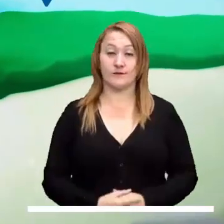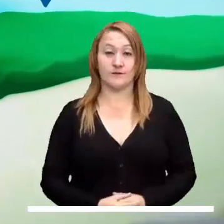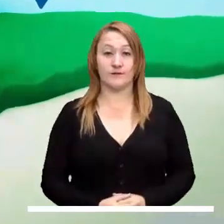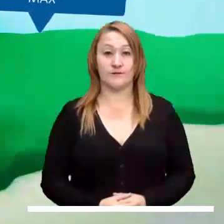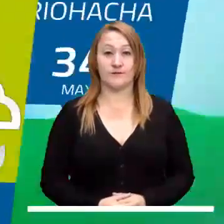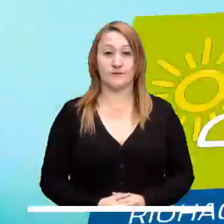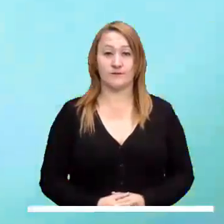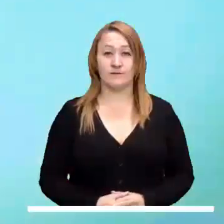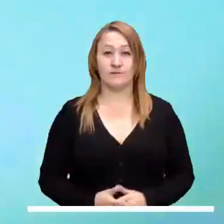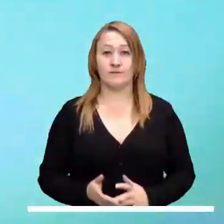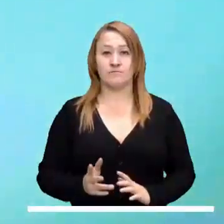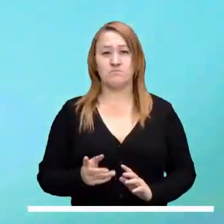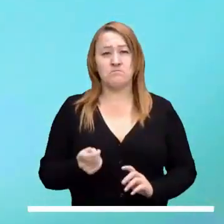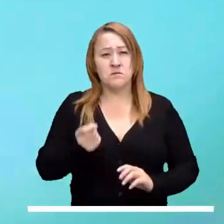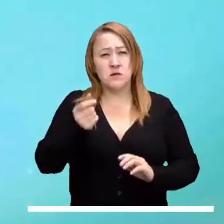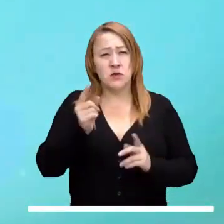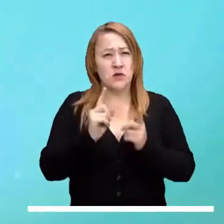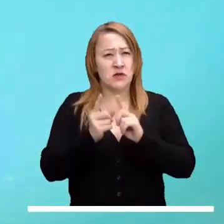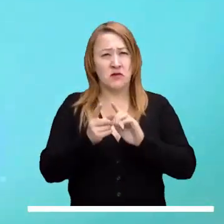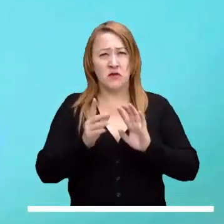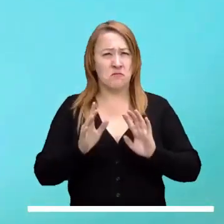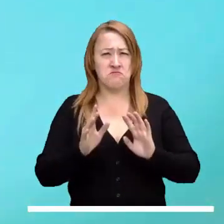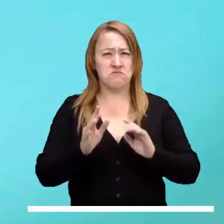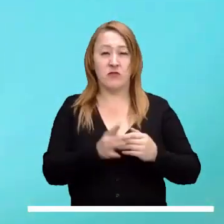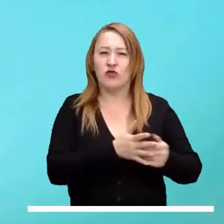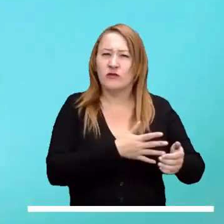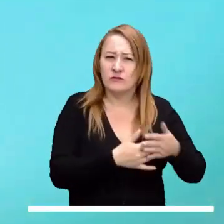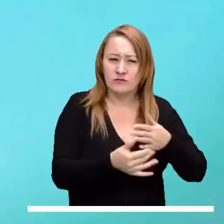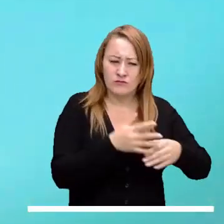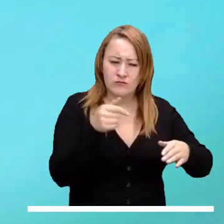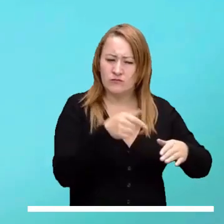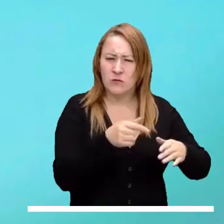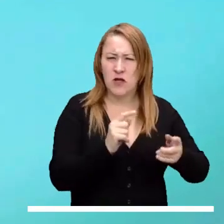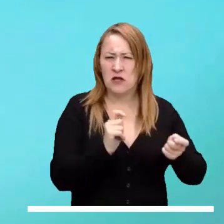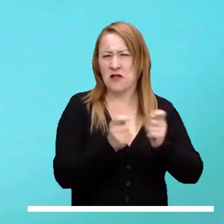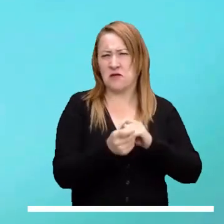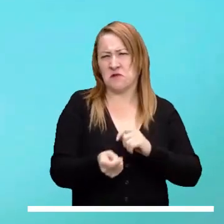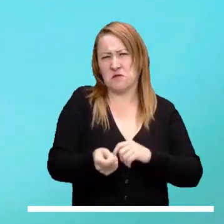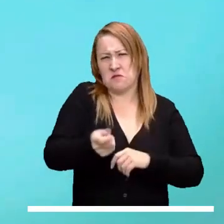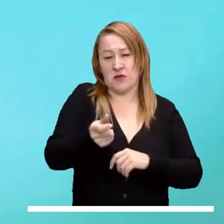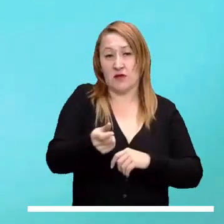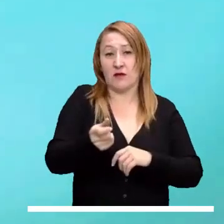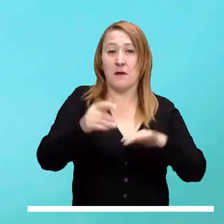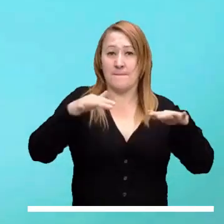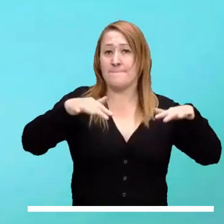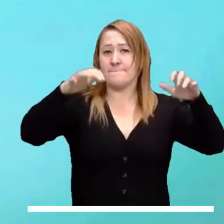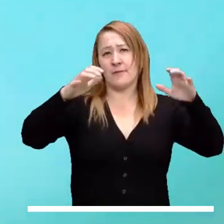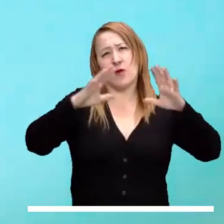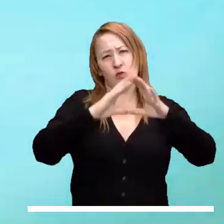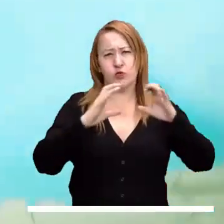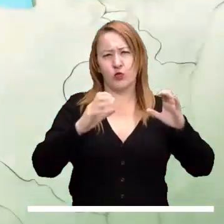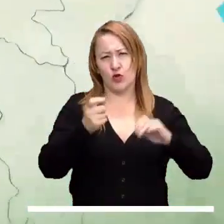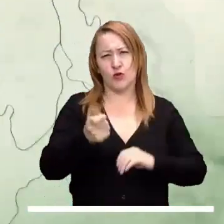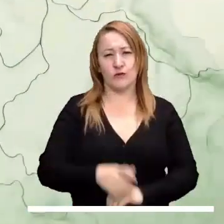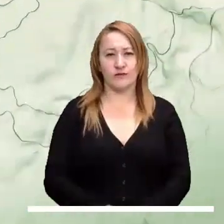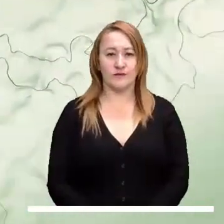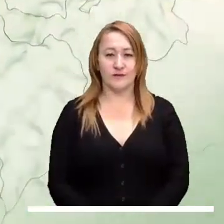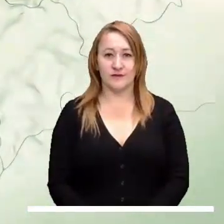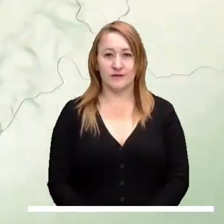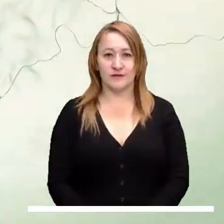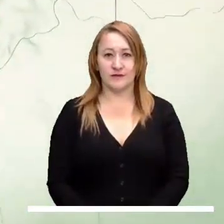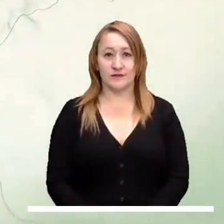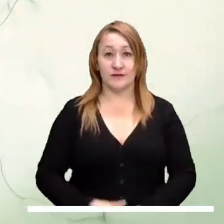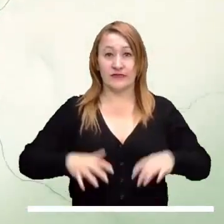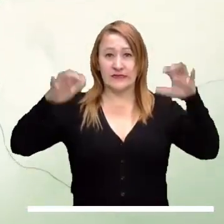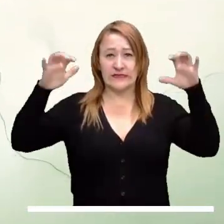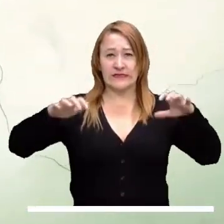de Santa Marta. Pocos cambios se advierten durante la tarde en el archipiélago donde persistirían las condiciones secas y seminubladas.